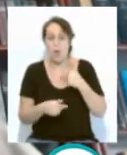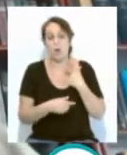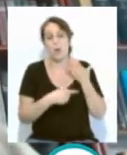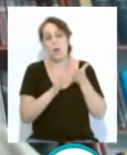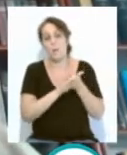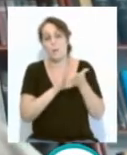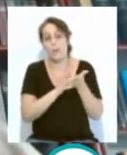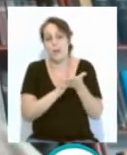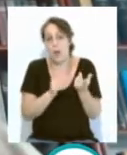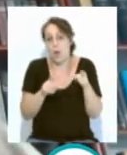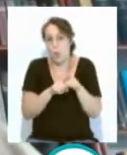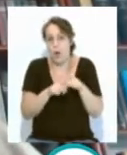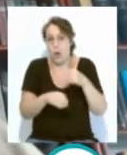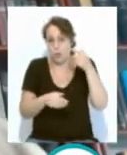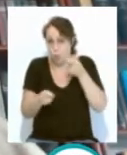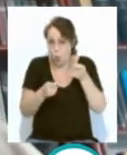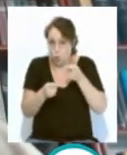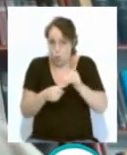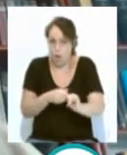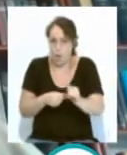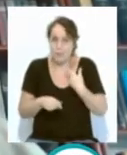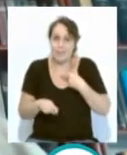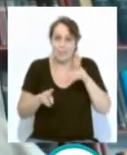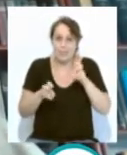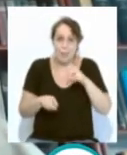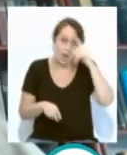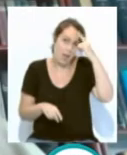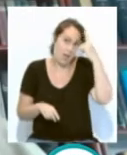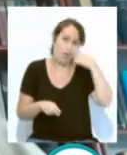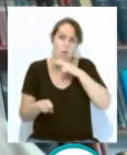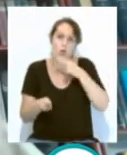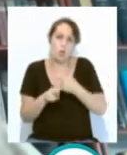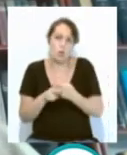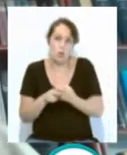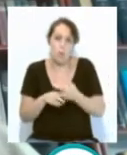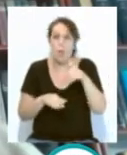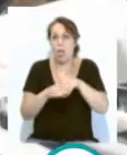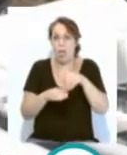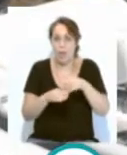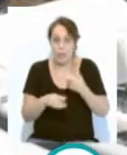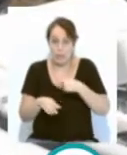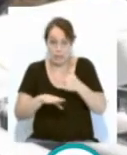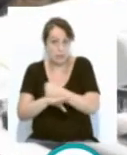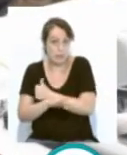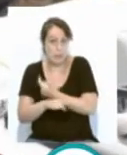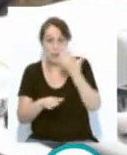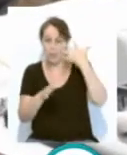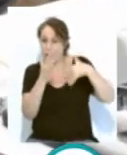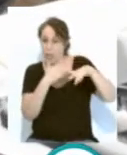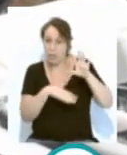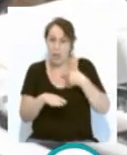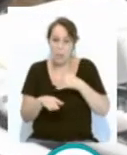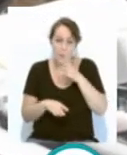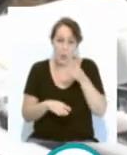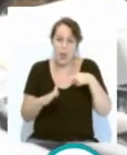del cambio de nombre del Rey Emérito, distraemos al ciudadano de la crisis de un gobierno municipal sin gestión,